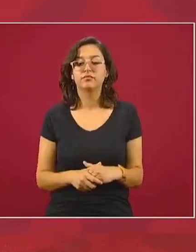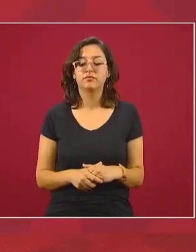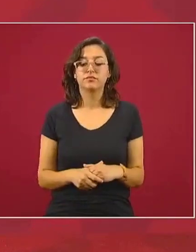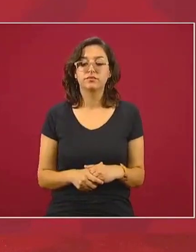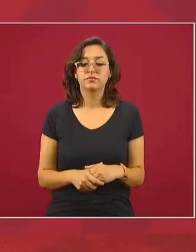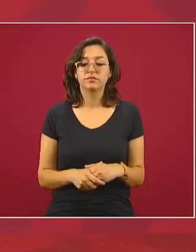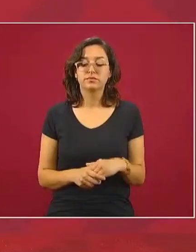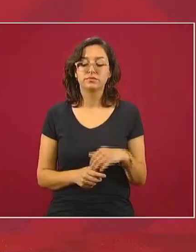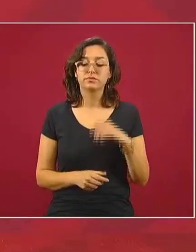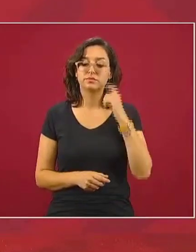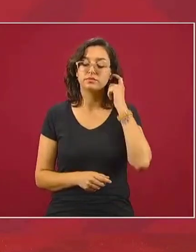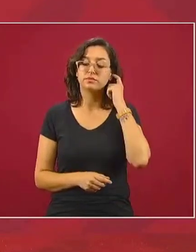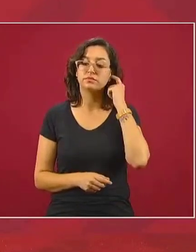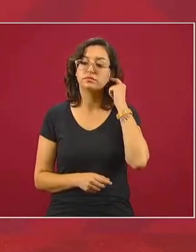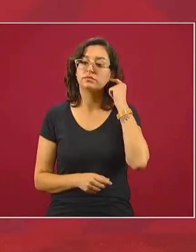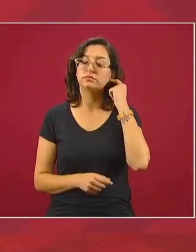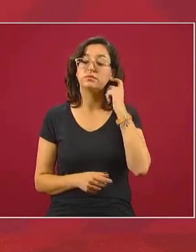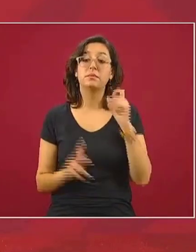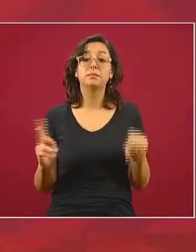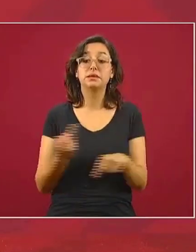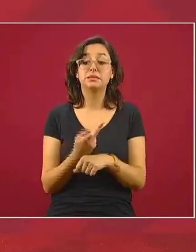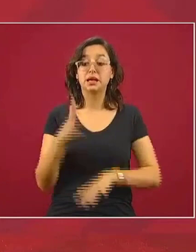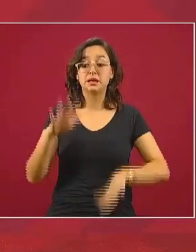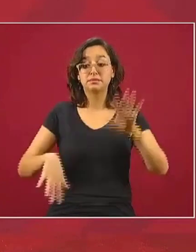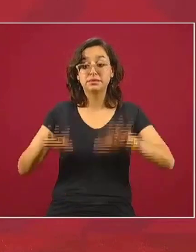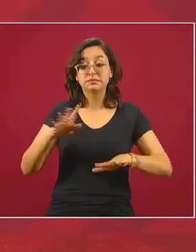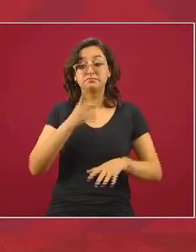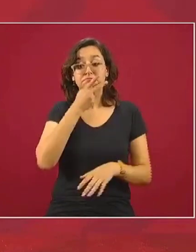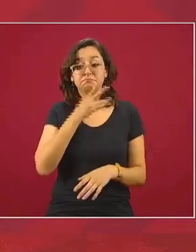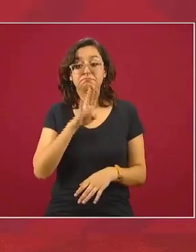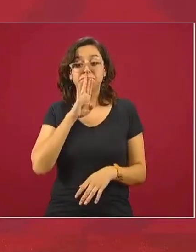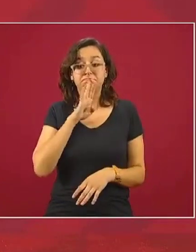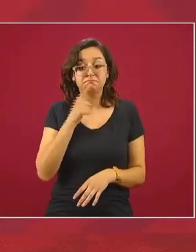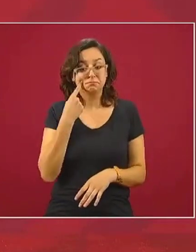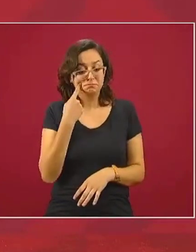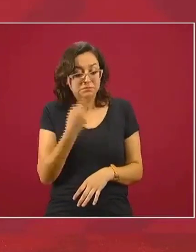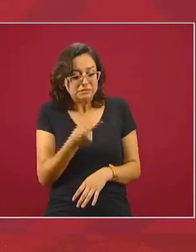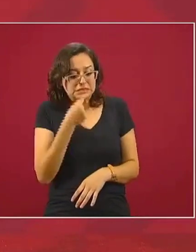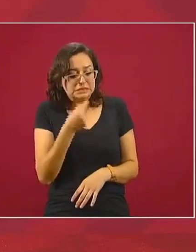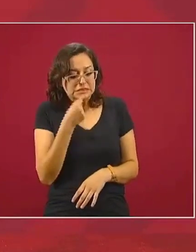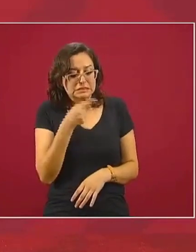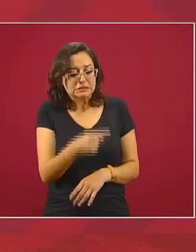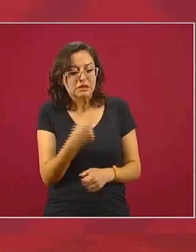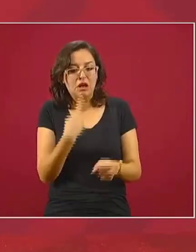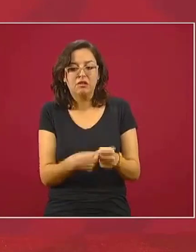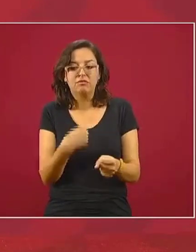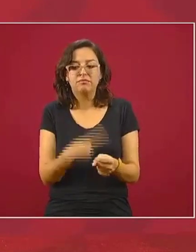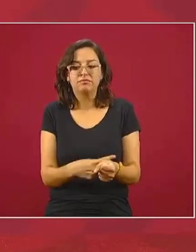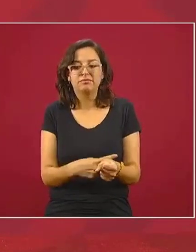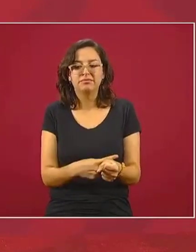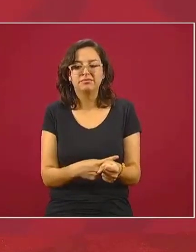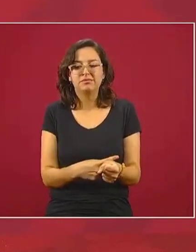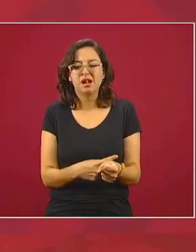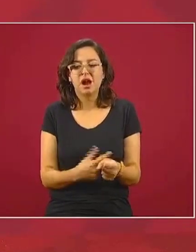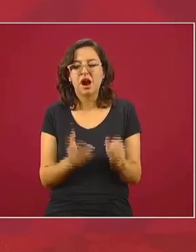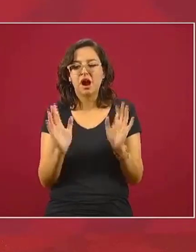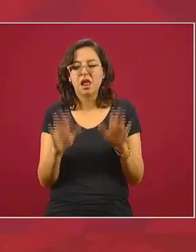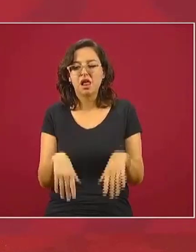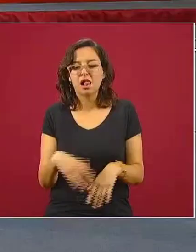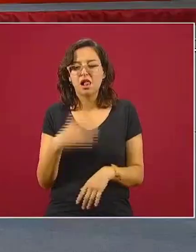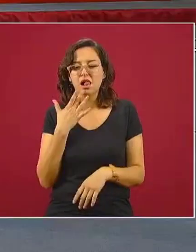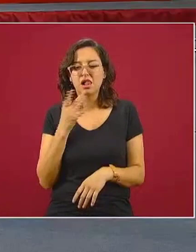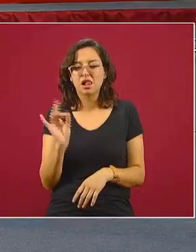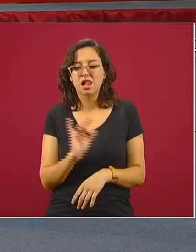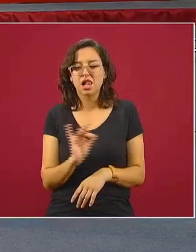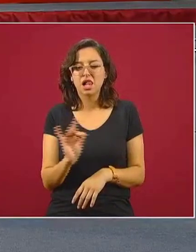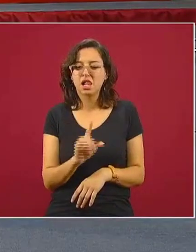sucede que hay padres y madres de familia que a veces ven al niño un poco enfermo y sin embargo lo envían a